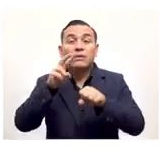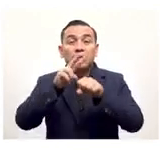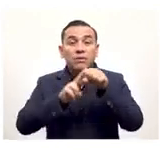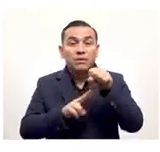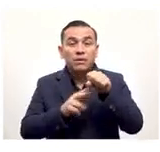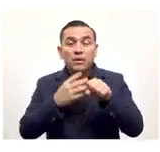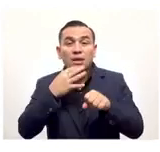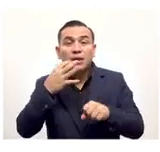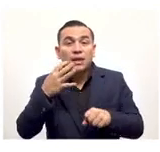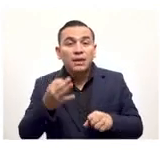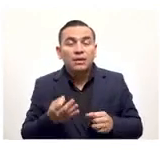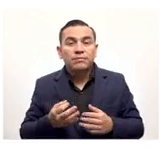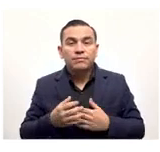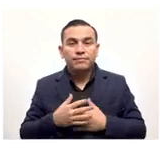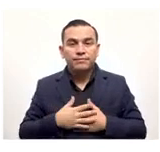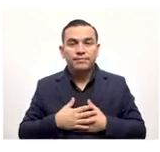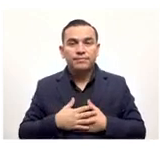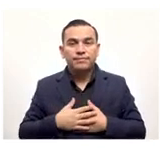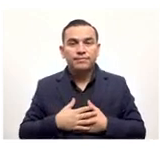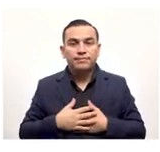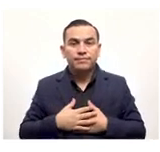dólar en caso de que lo desee.